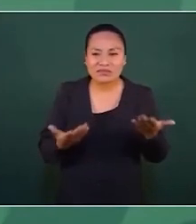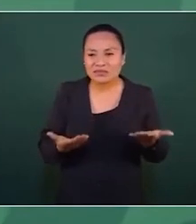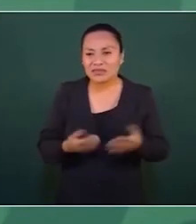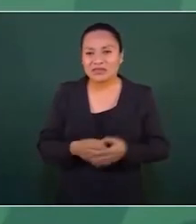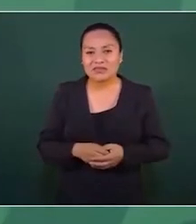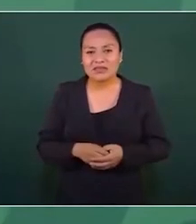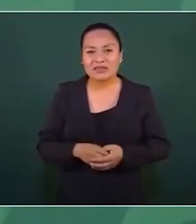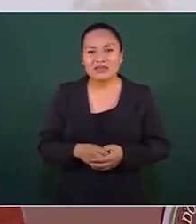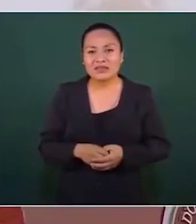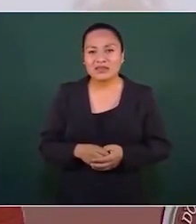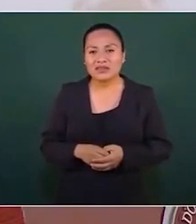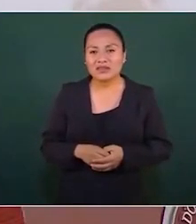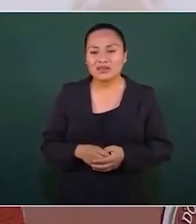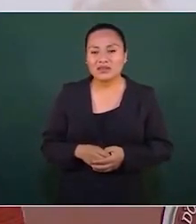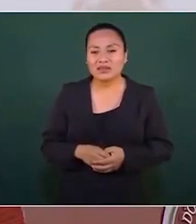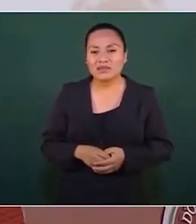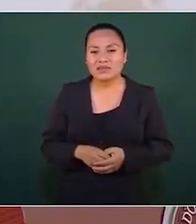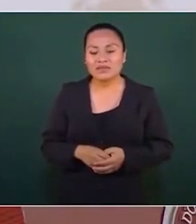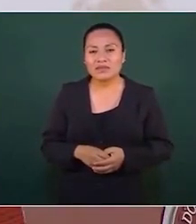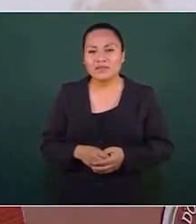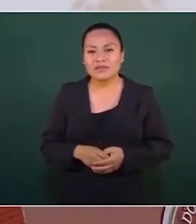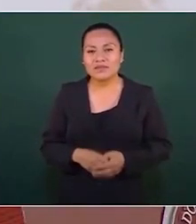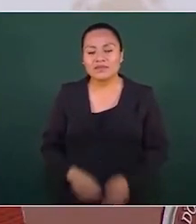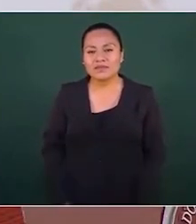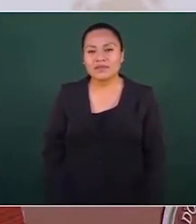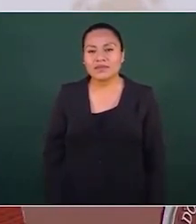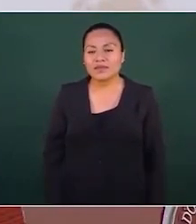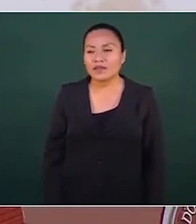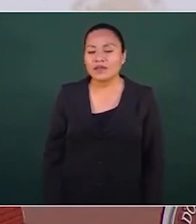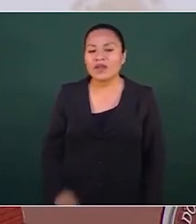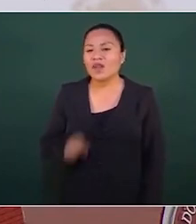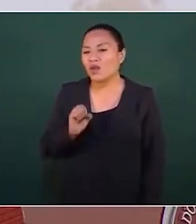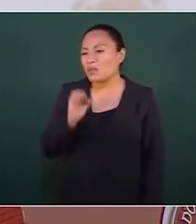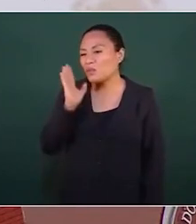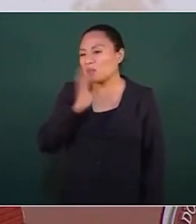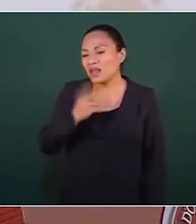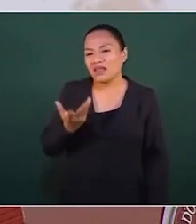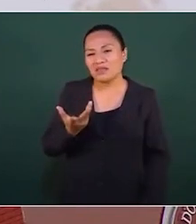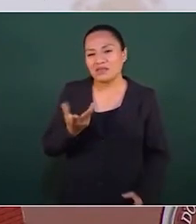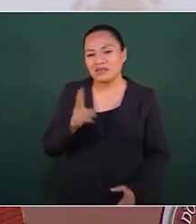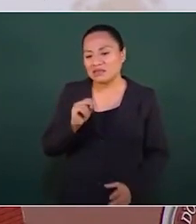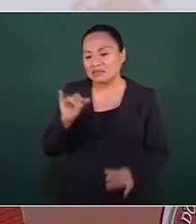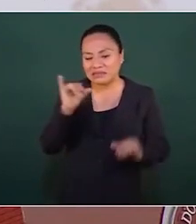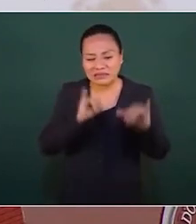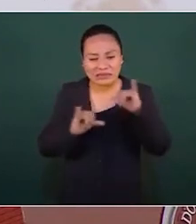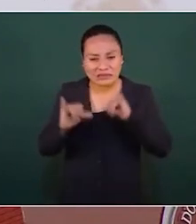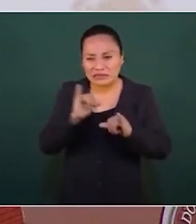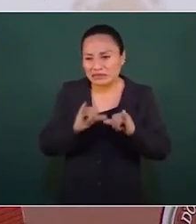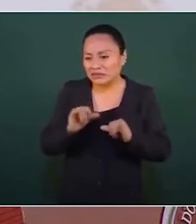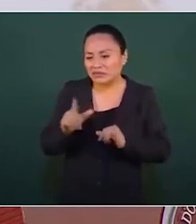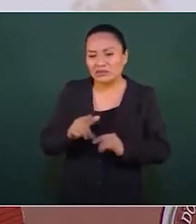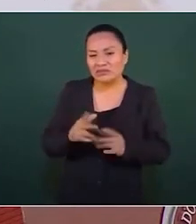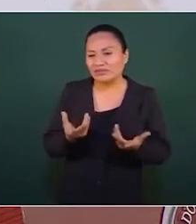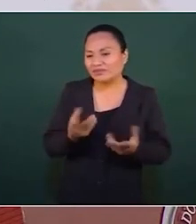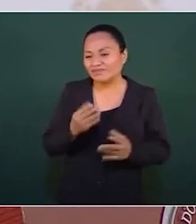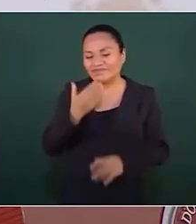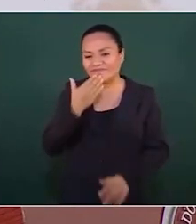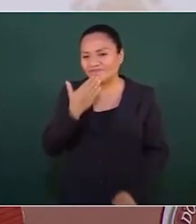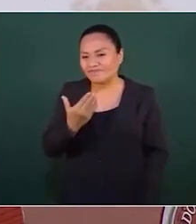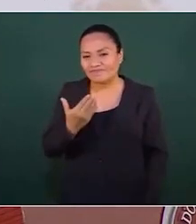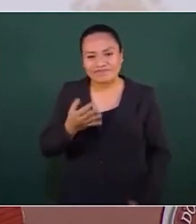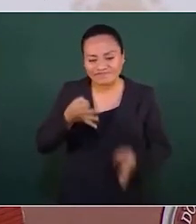O sea, eran de mala calidad o adulterados y los medios no decían